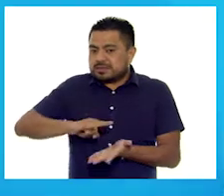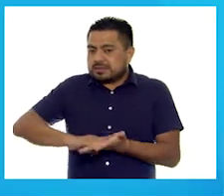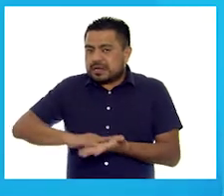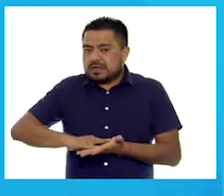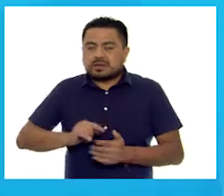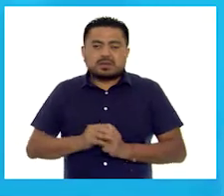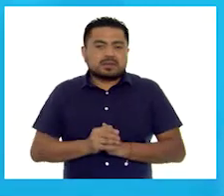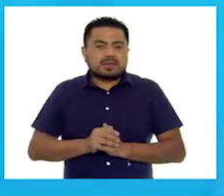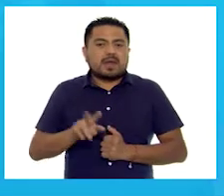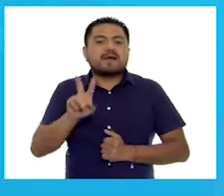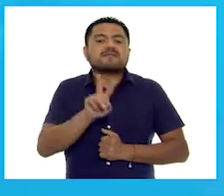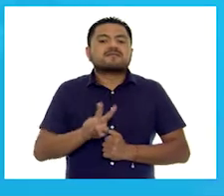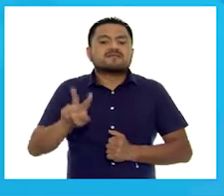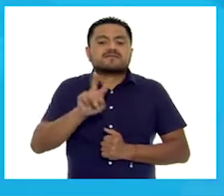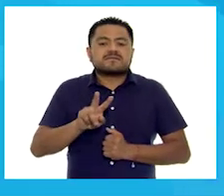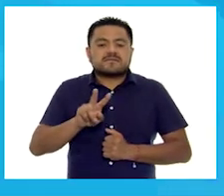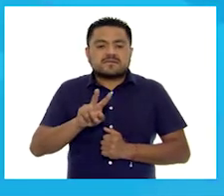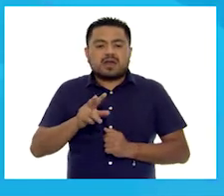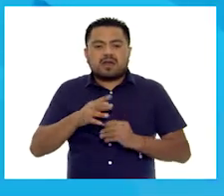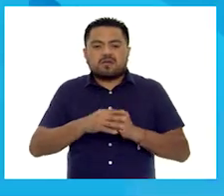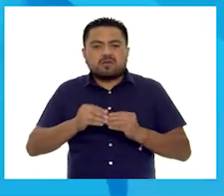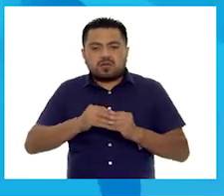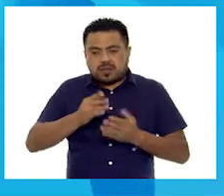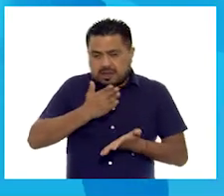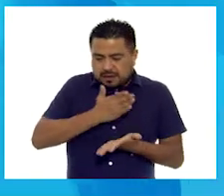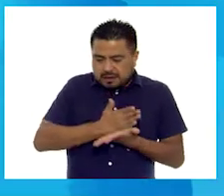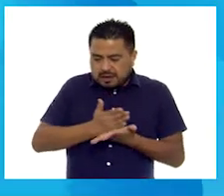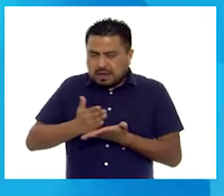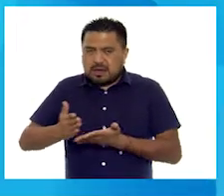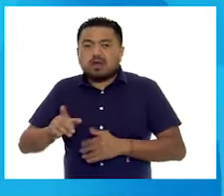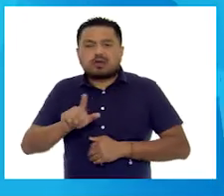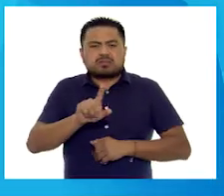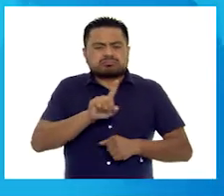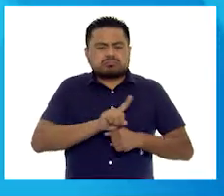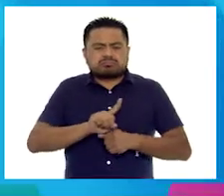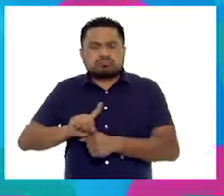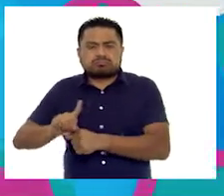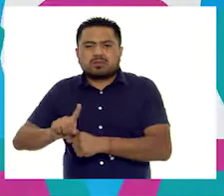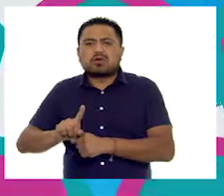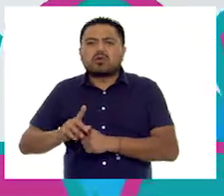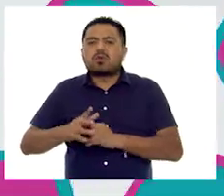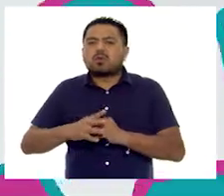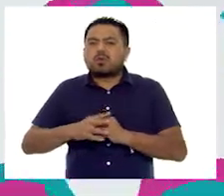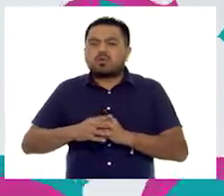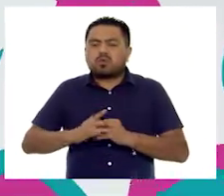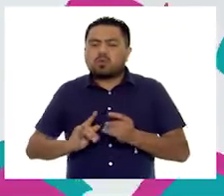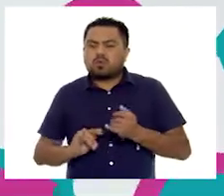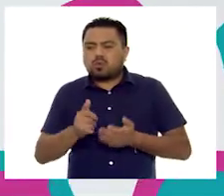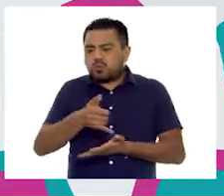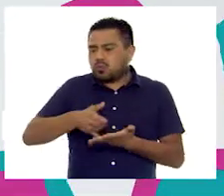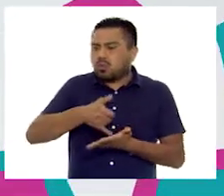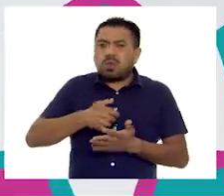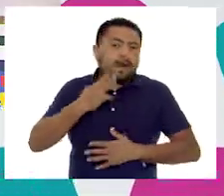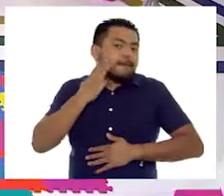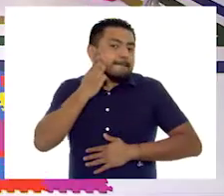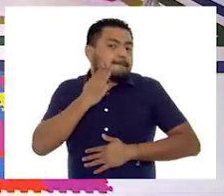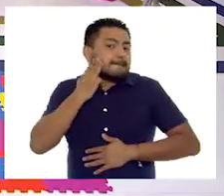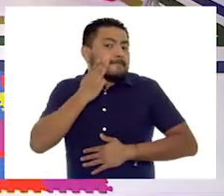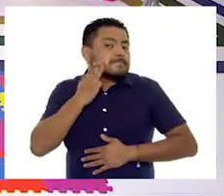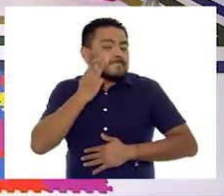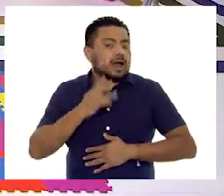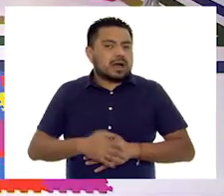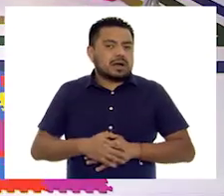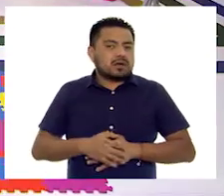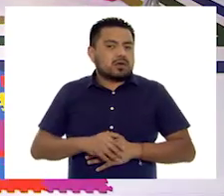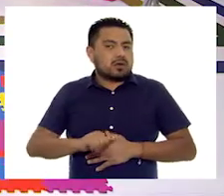y los viernes fruta picada. Y que todos los días bebe jugo de manzana. Muy bien. Ya tenemos